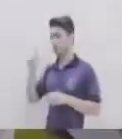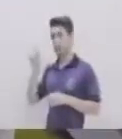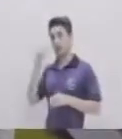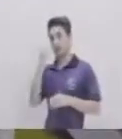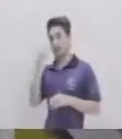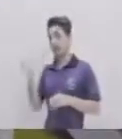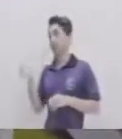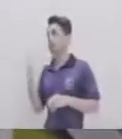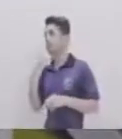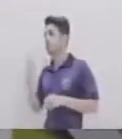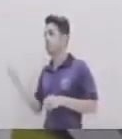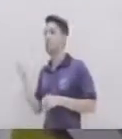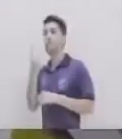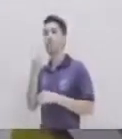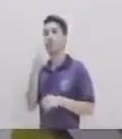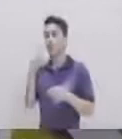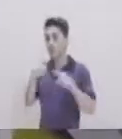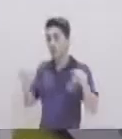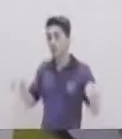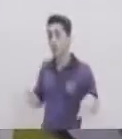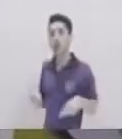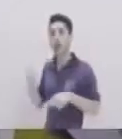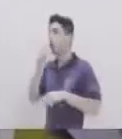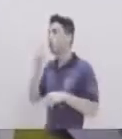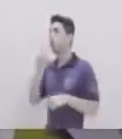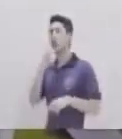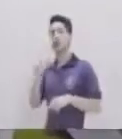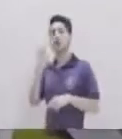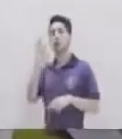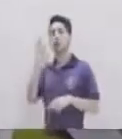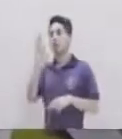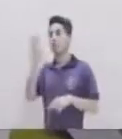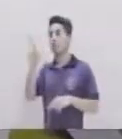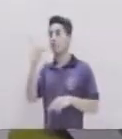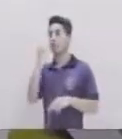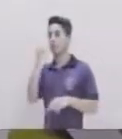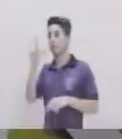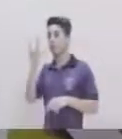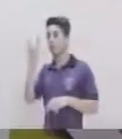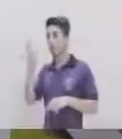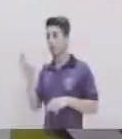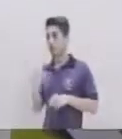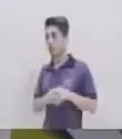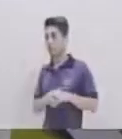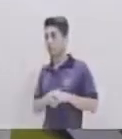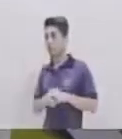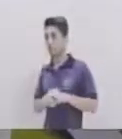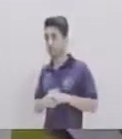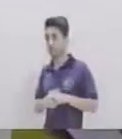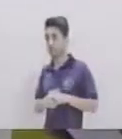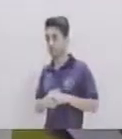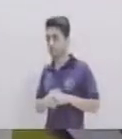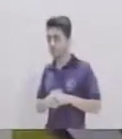identificar Primero Cuáles de estos No son oblicos Ajá Entonces Decíamos que